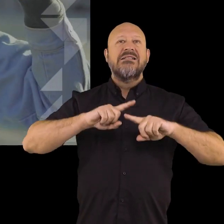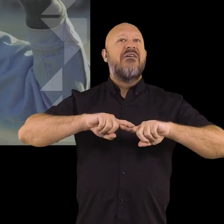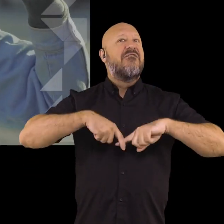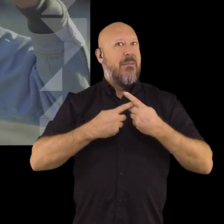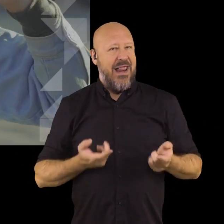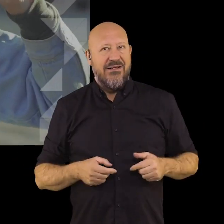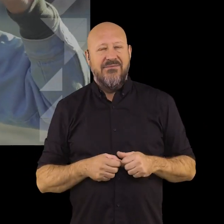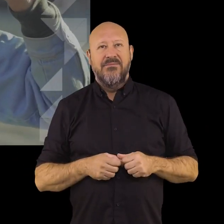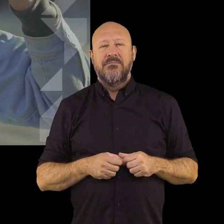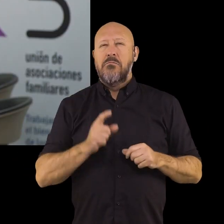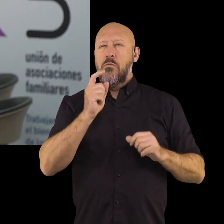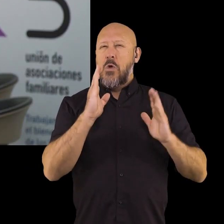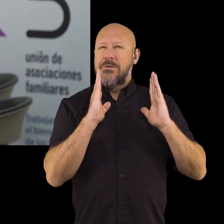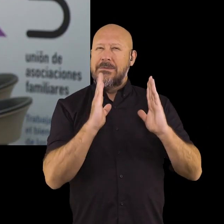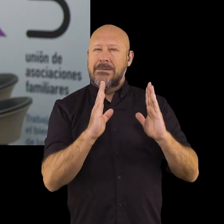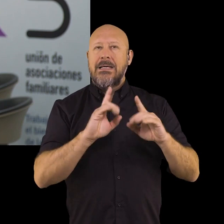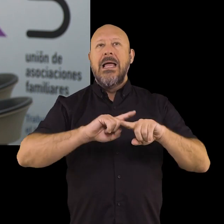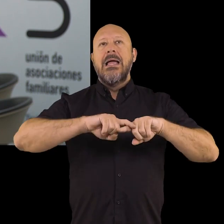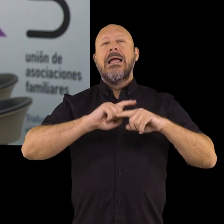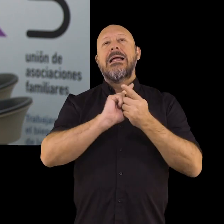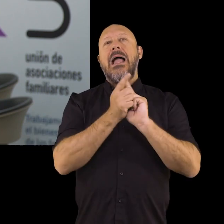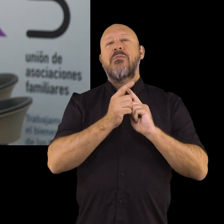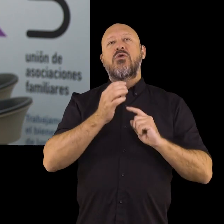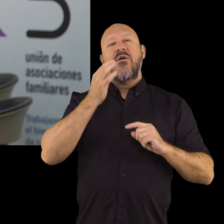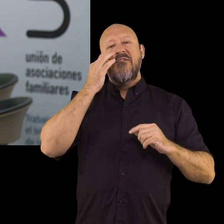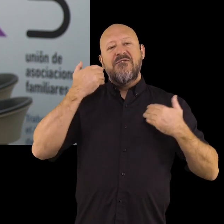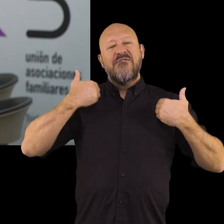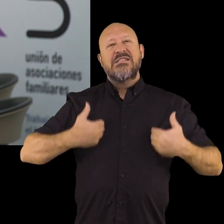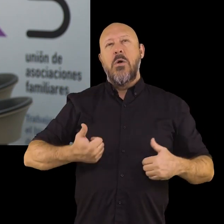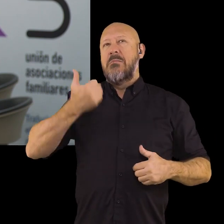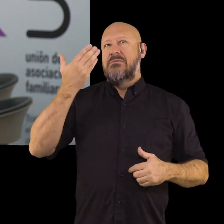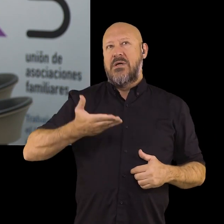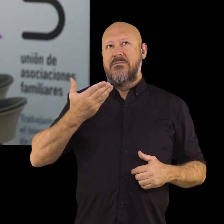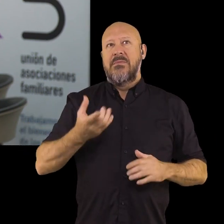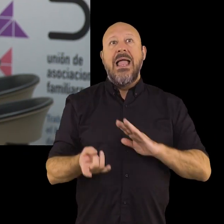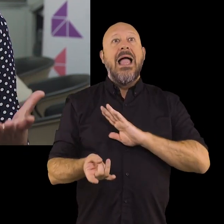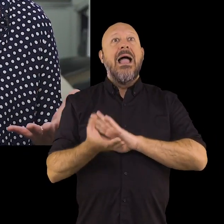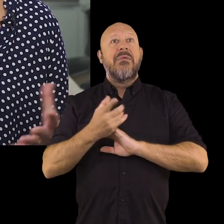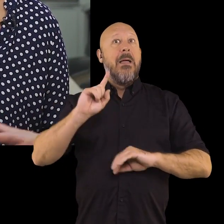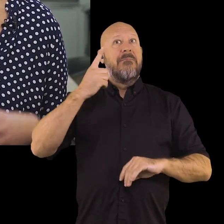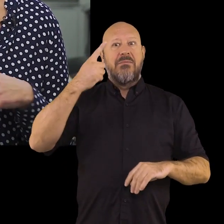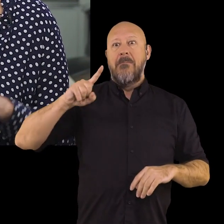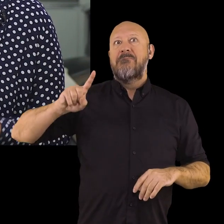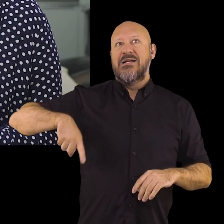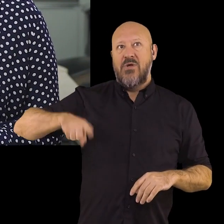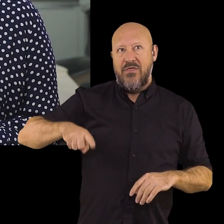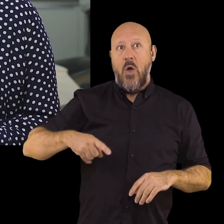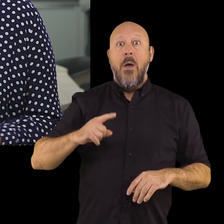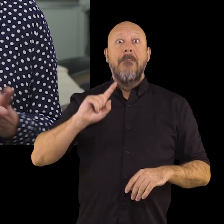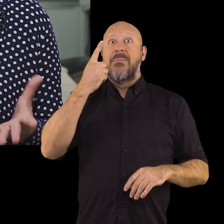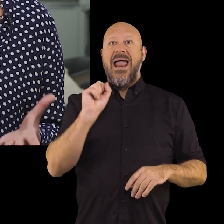sociales, familiares... Detengámonos en los cambios físicos más significativos. Aparece la primera